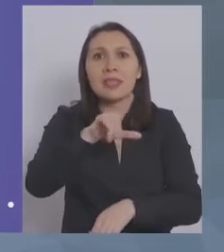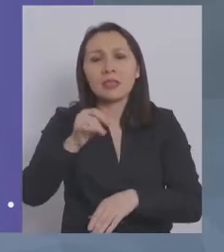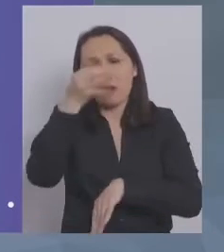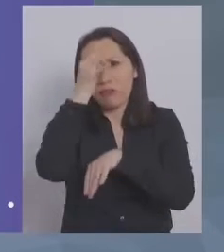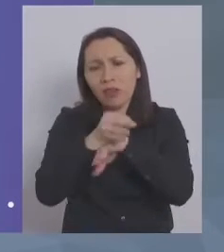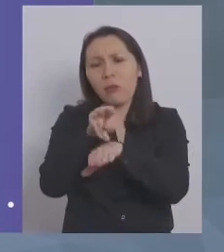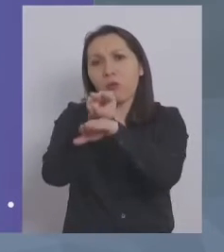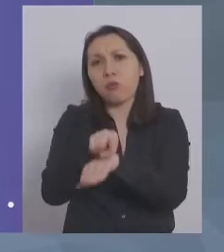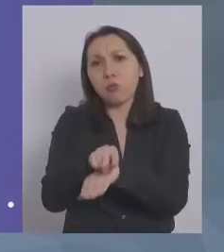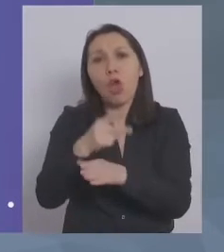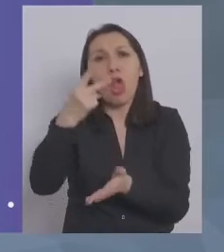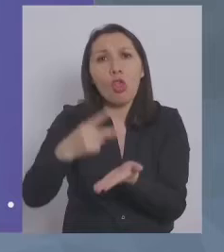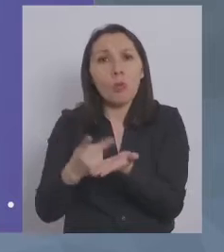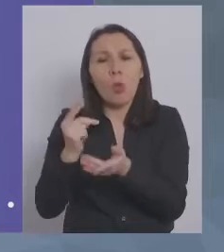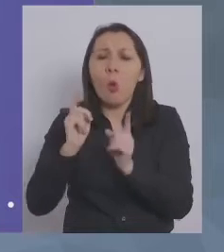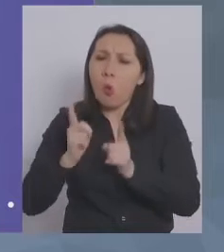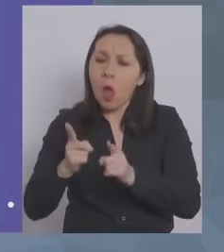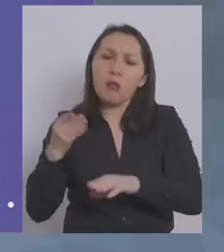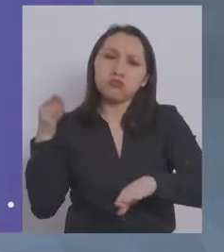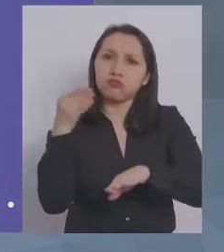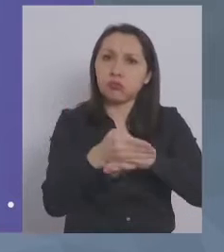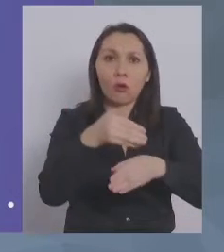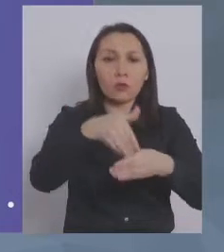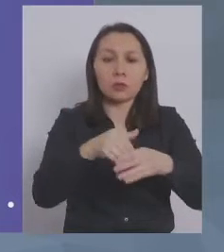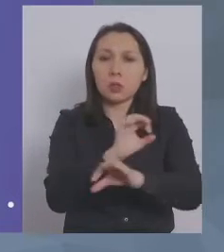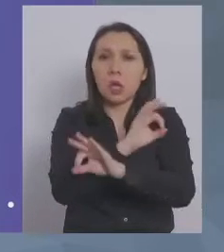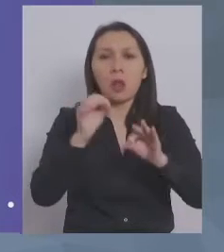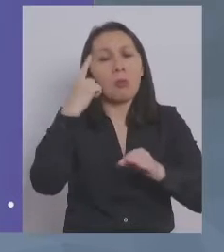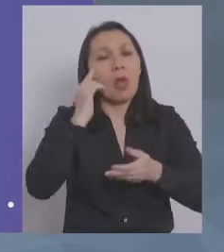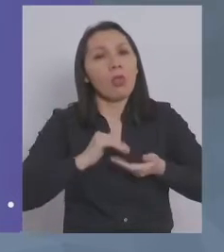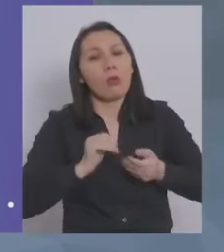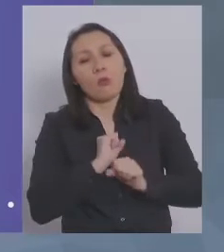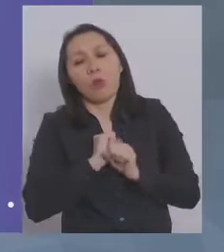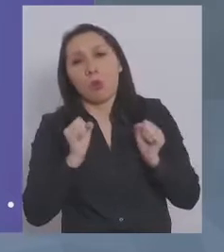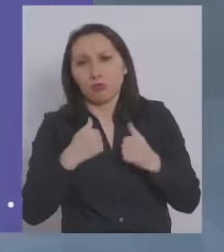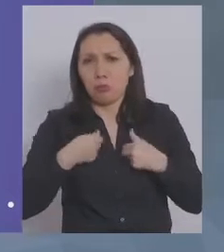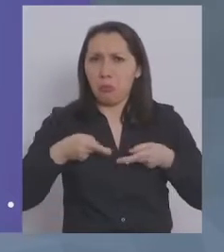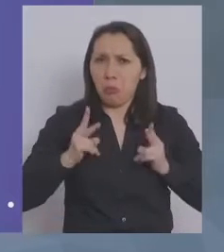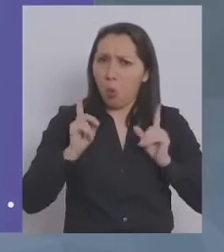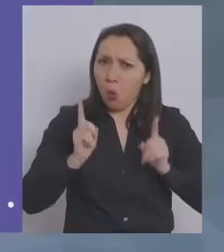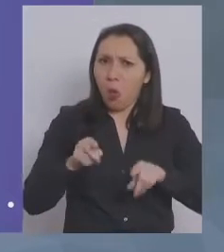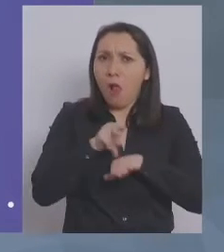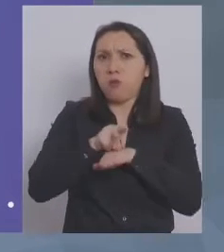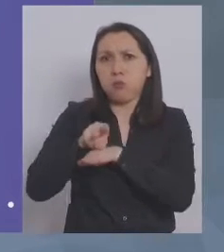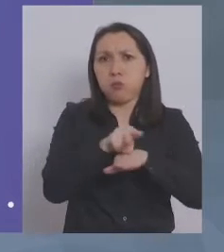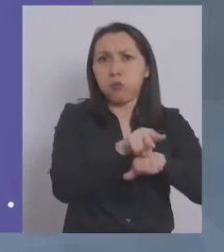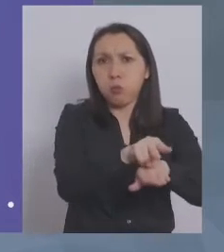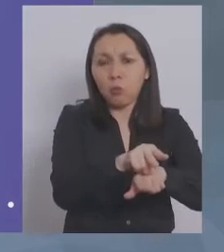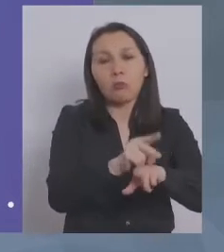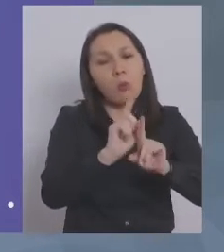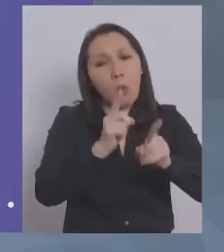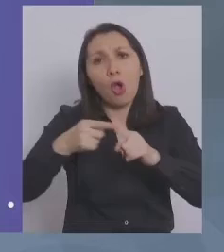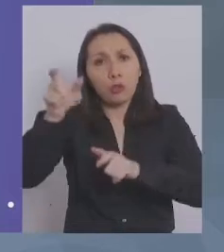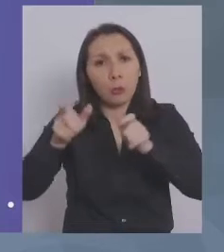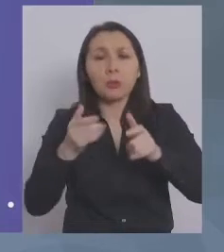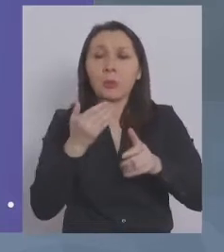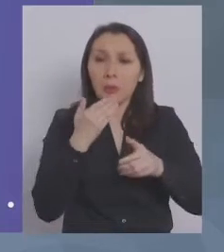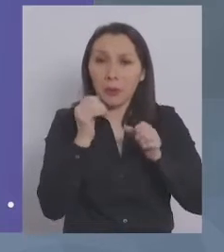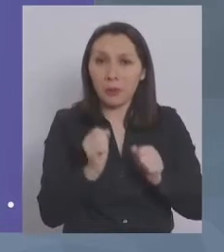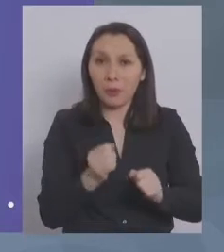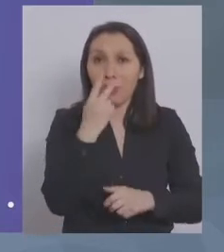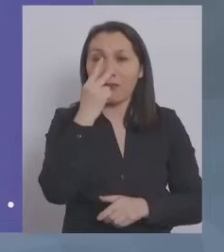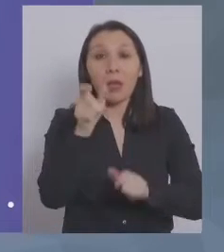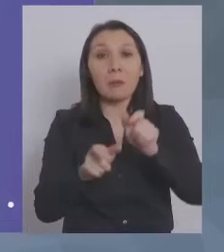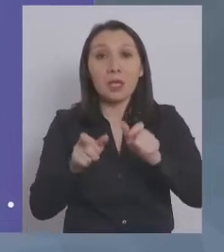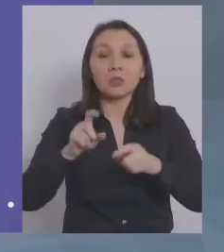en camilla desde el año 2012 y que decía que nadie puede excusarse, que si ella puede ir a votar, el resto también puede ir a votar. Hemos